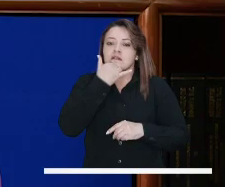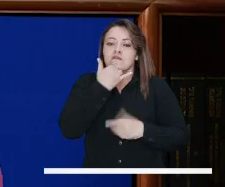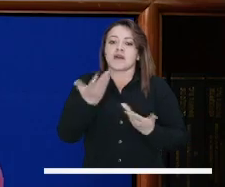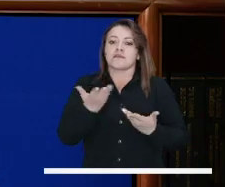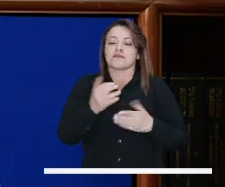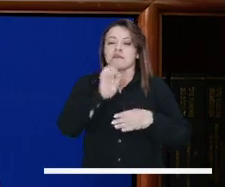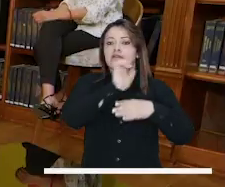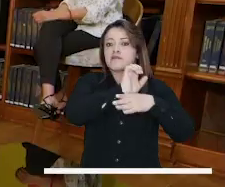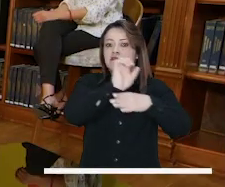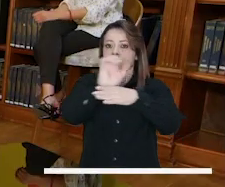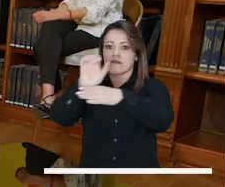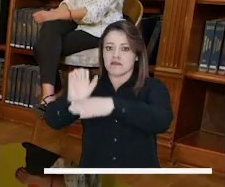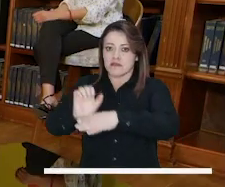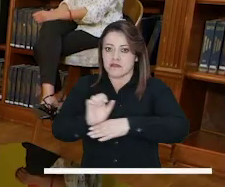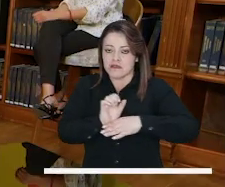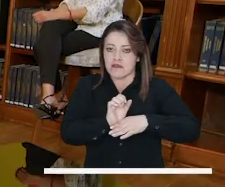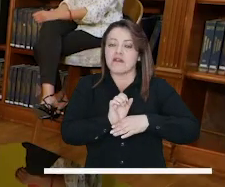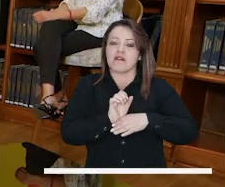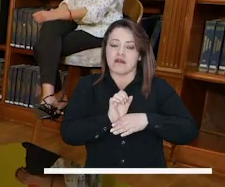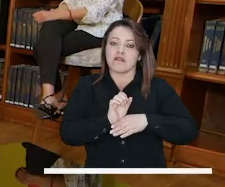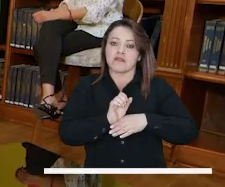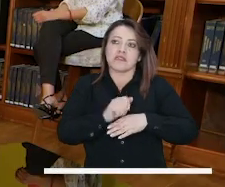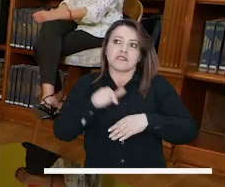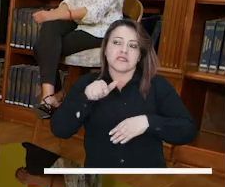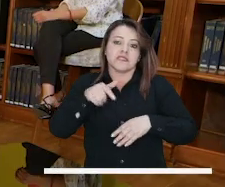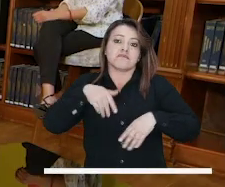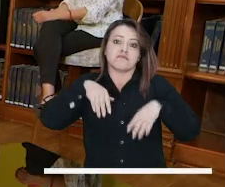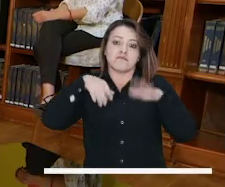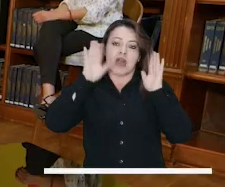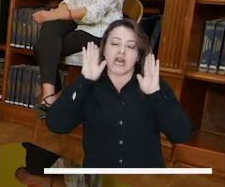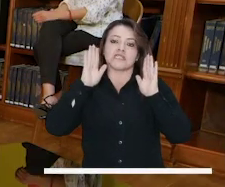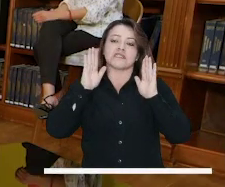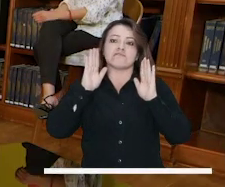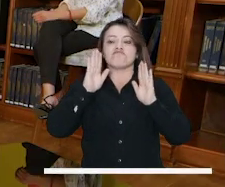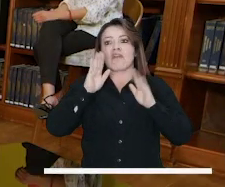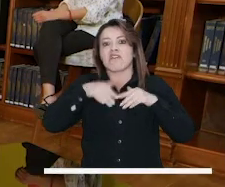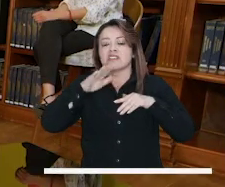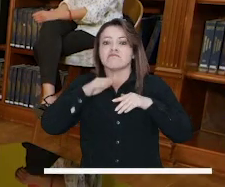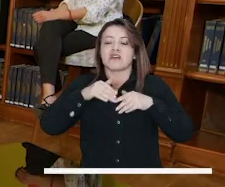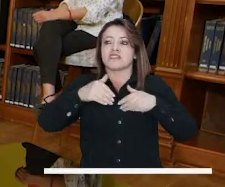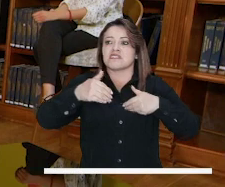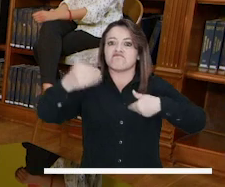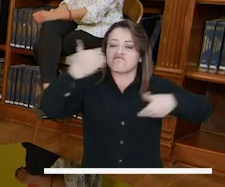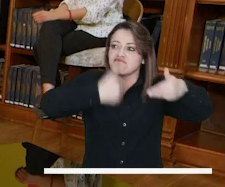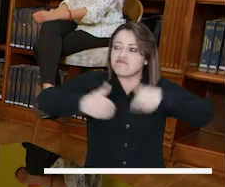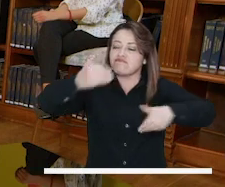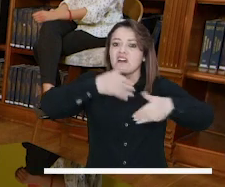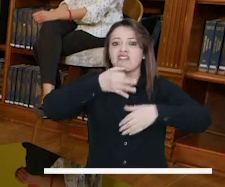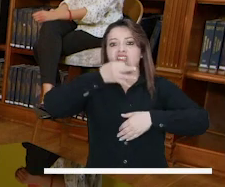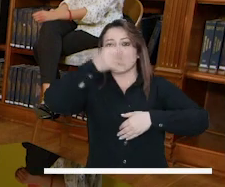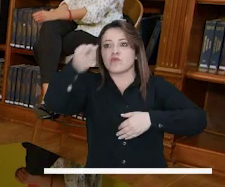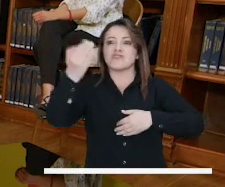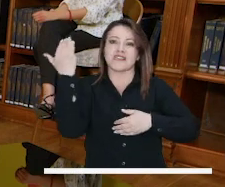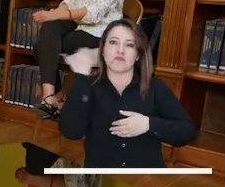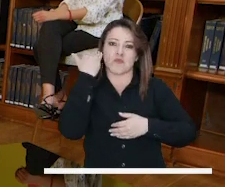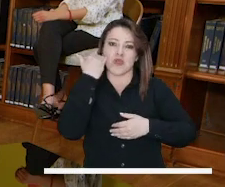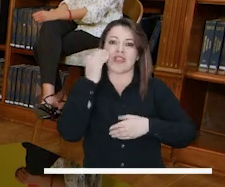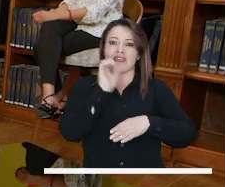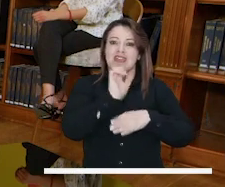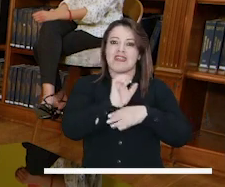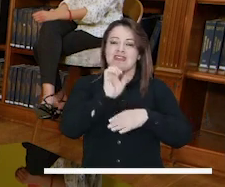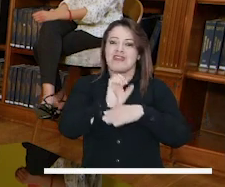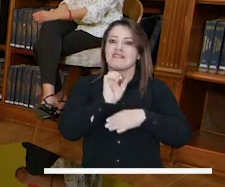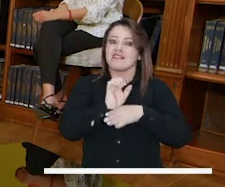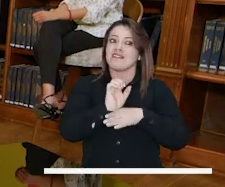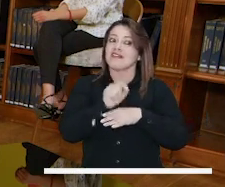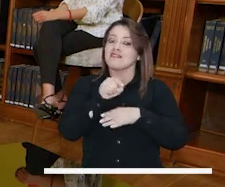contrario. Segundo, pues por supuesto que las entidades que suelen tener una visión arcaica